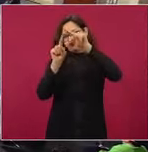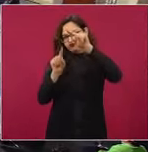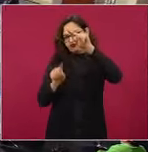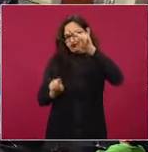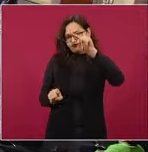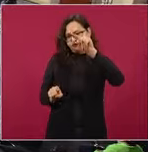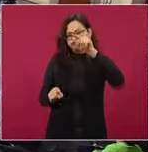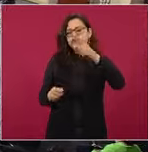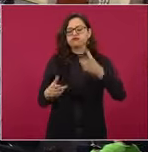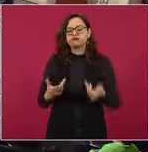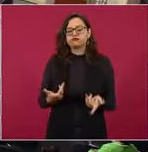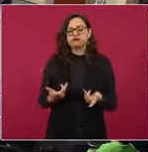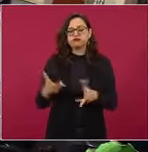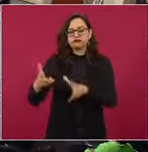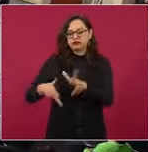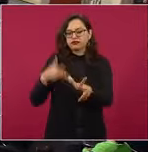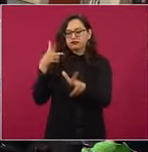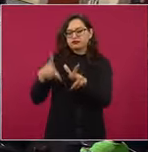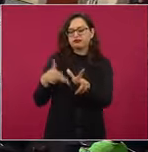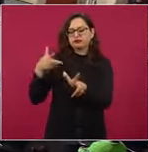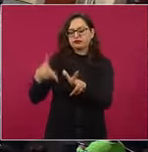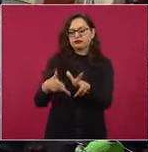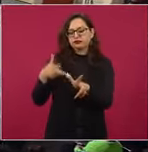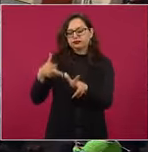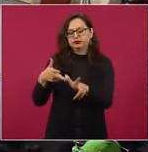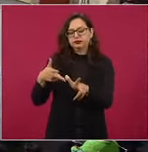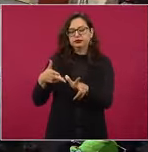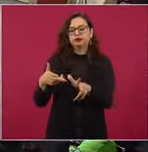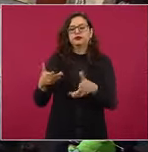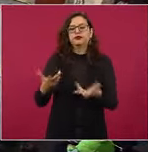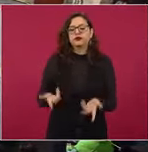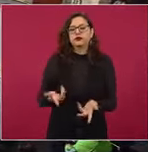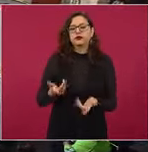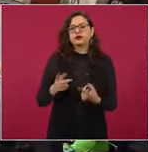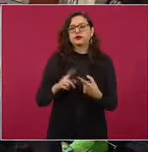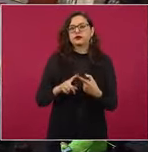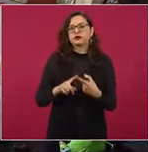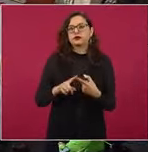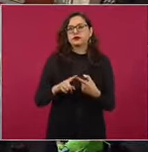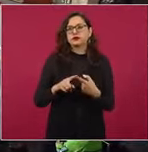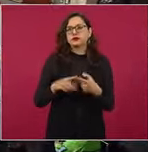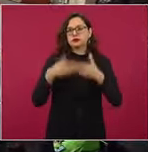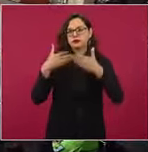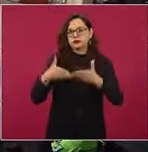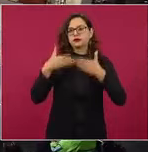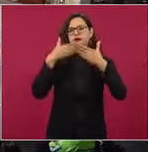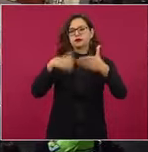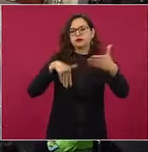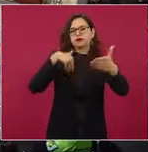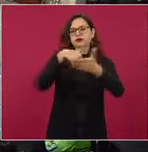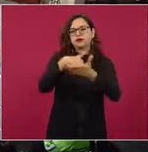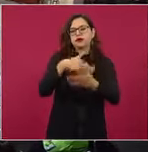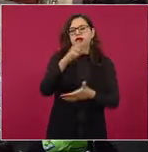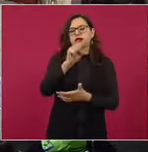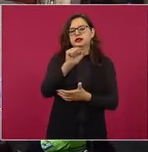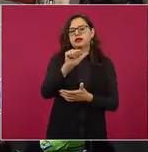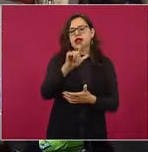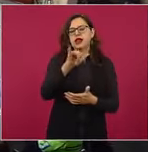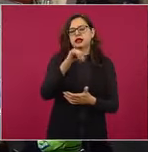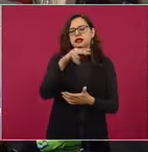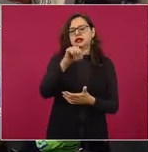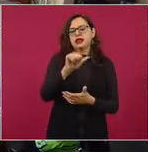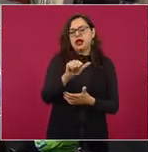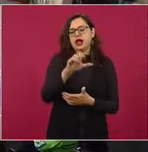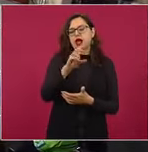Salina Cruz a Coatzacoalcos, es como un